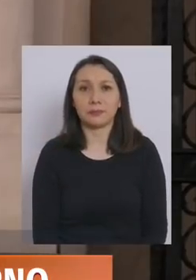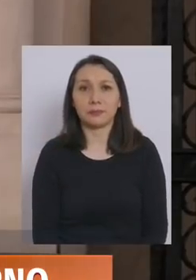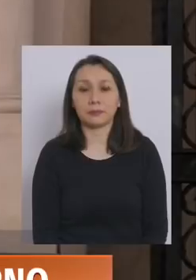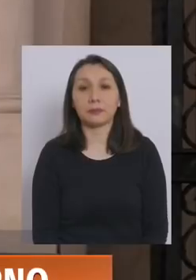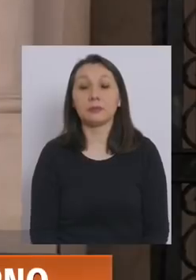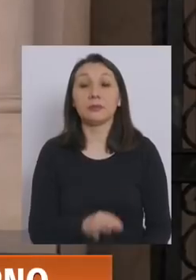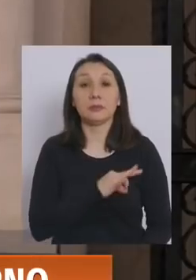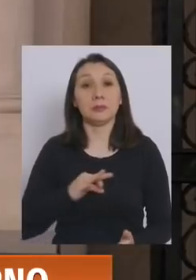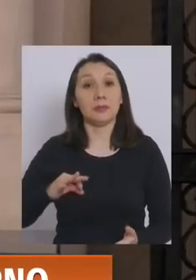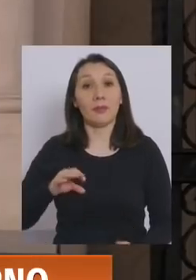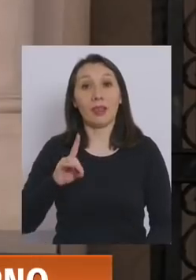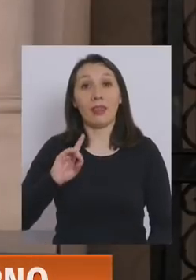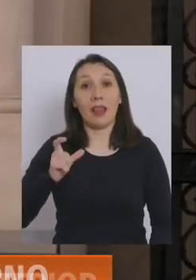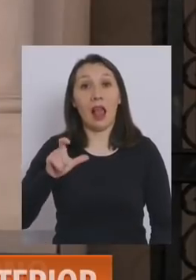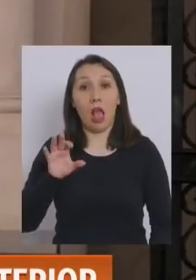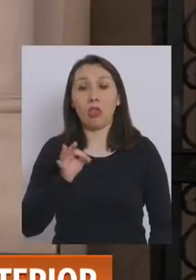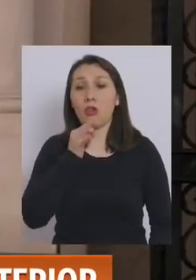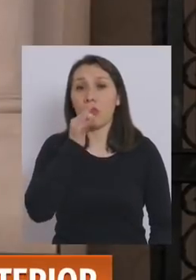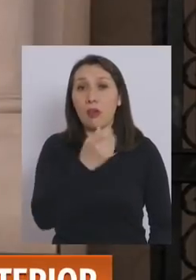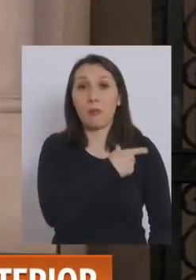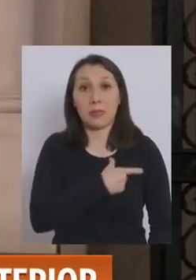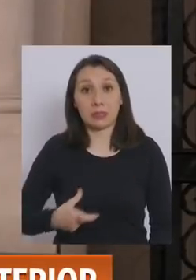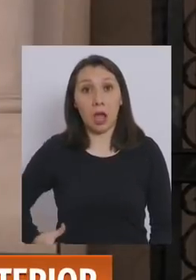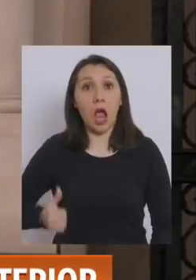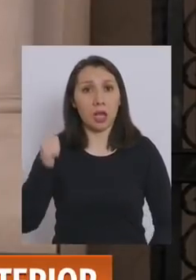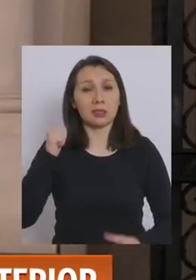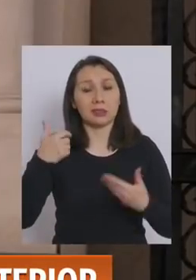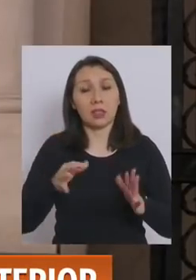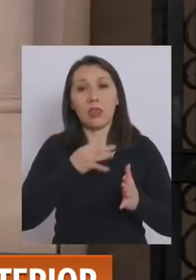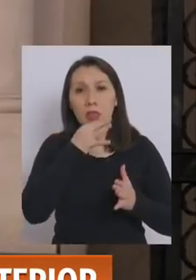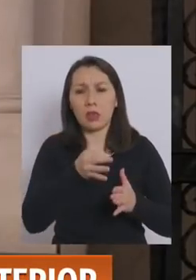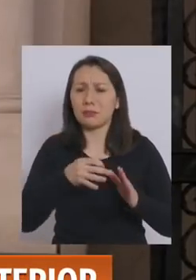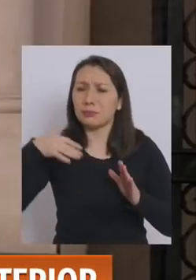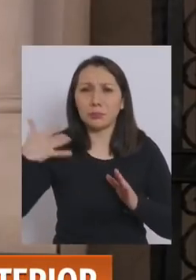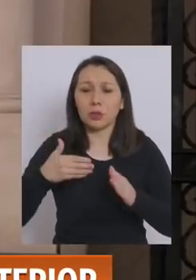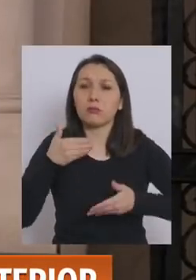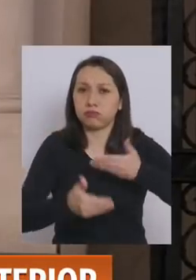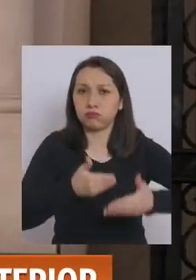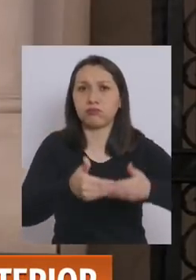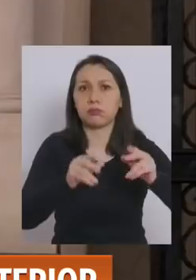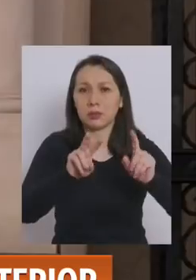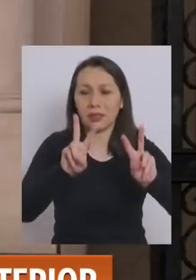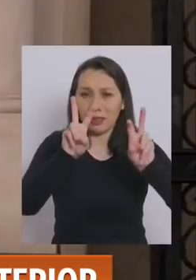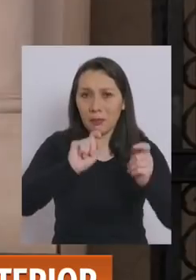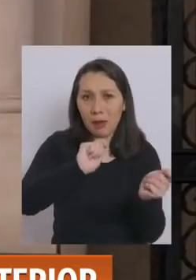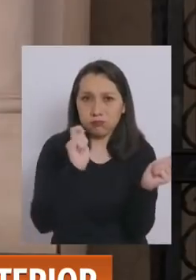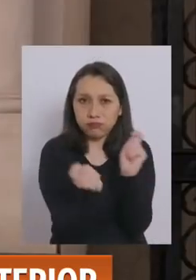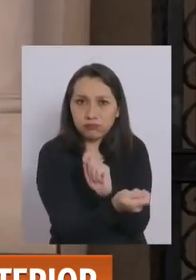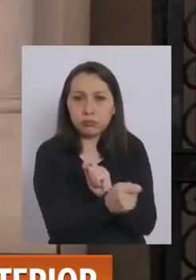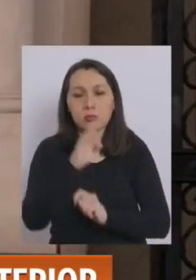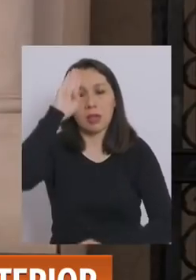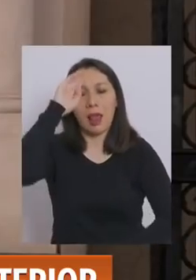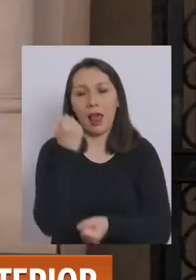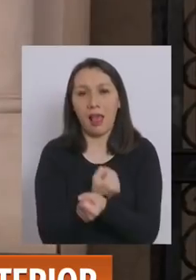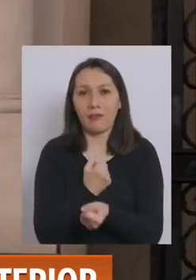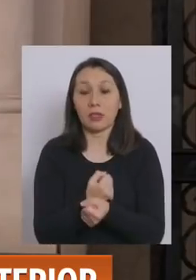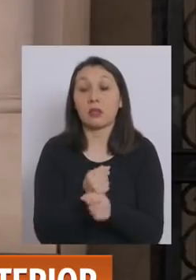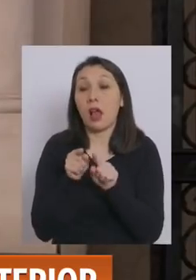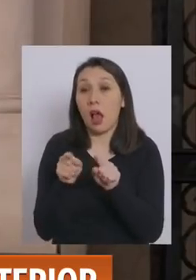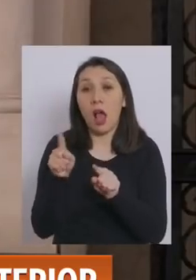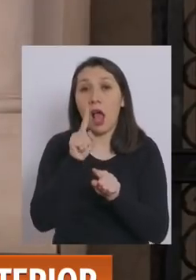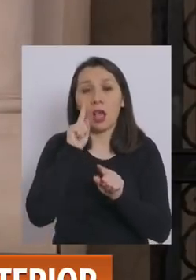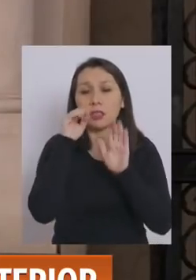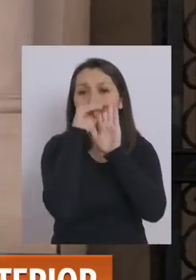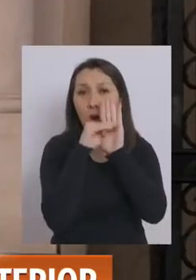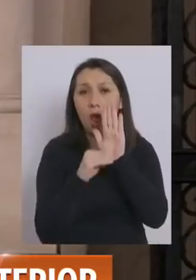El Ministro Delgado y el Presidente lo dijeron el día de ayer. Es central que avancemos en una reforma a carabineros. Esto era parte